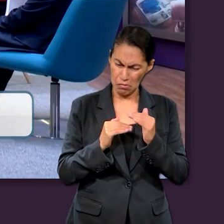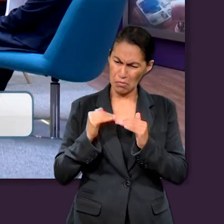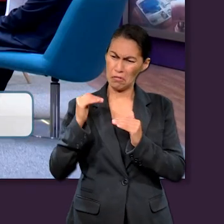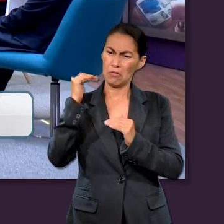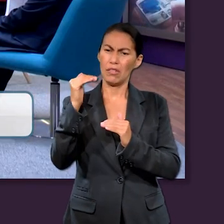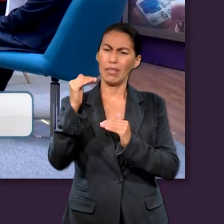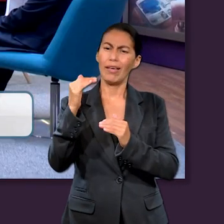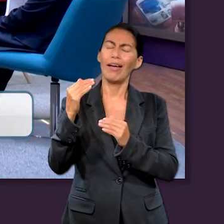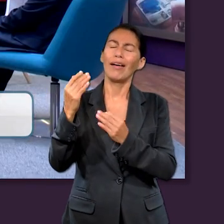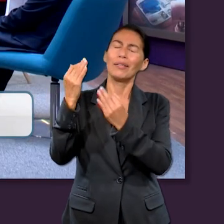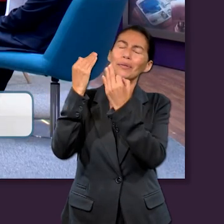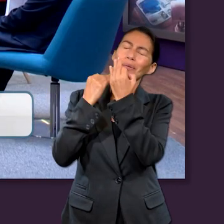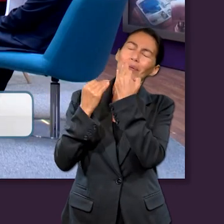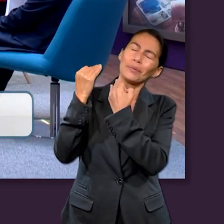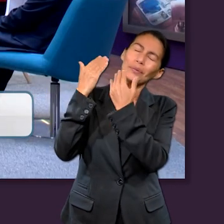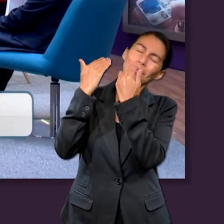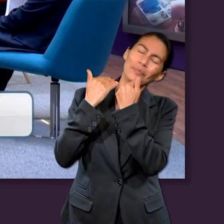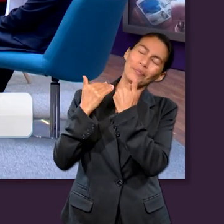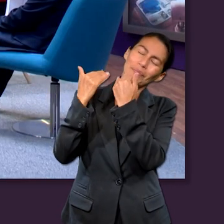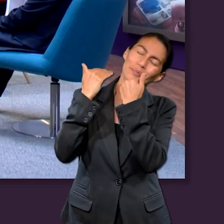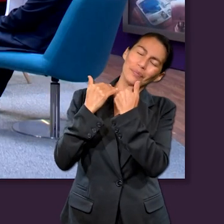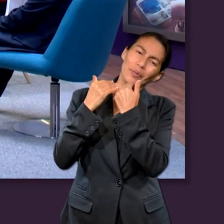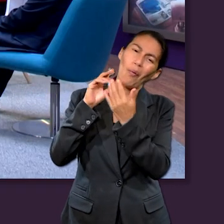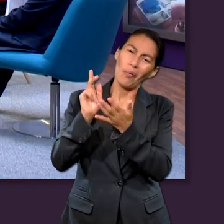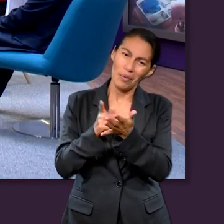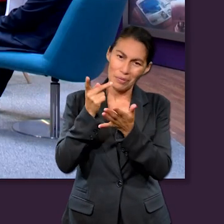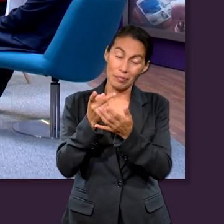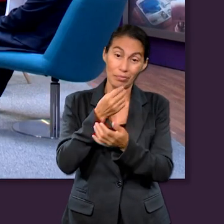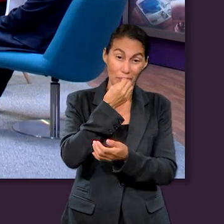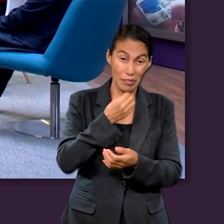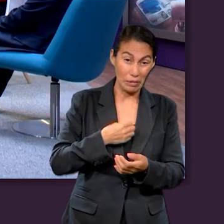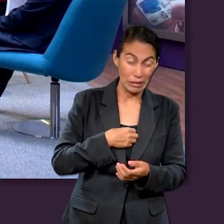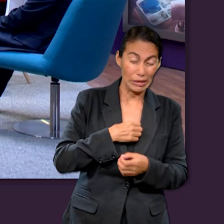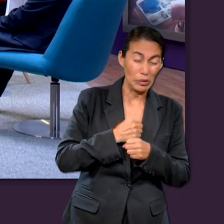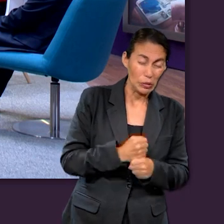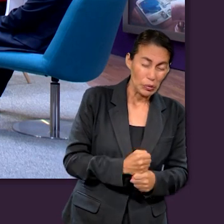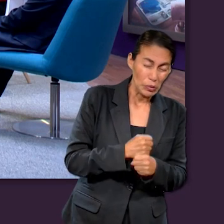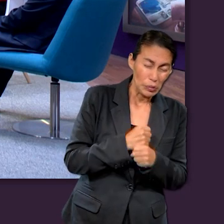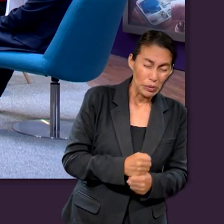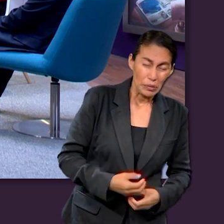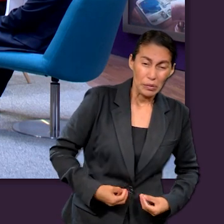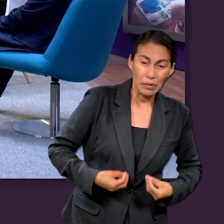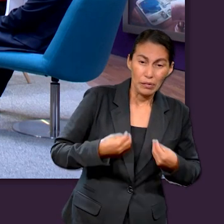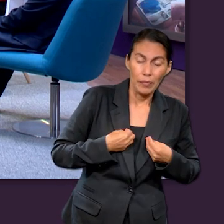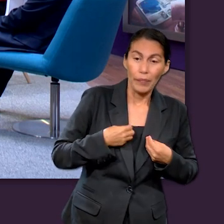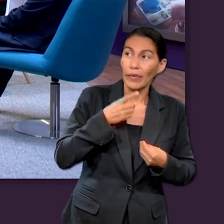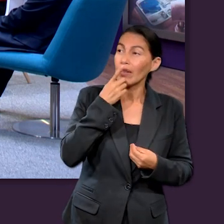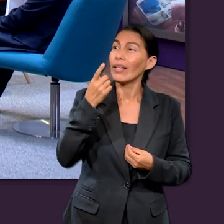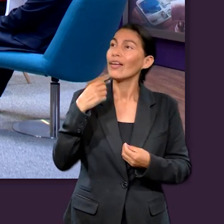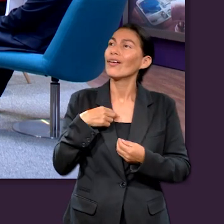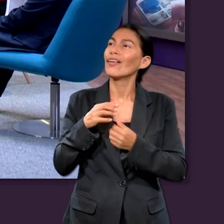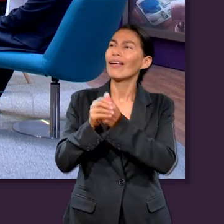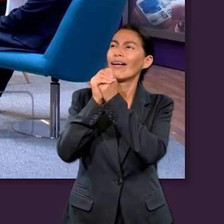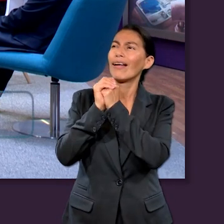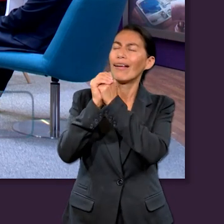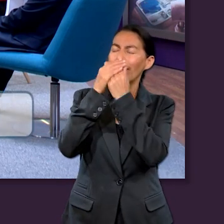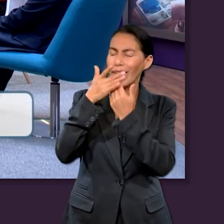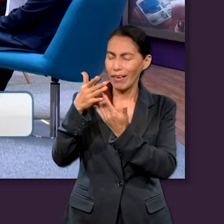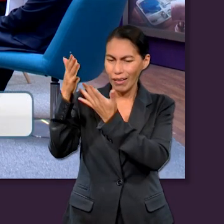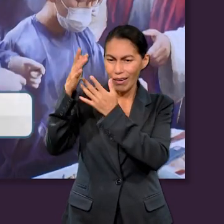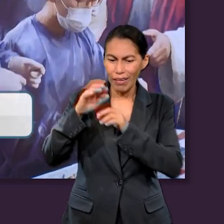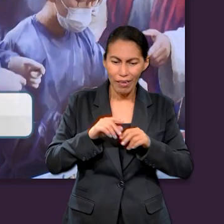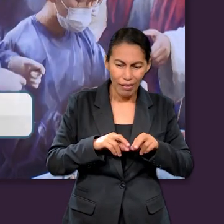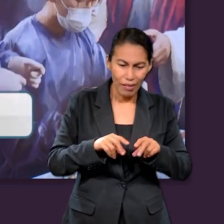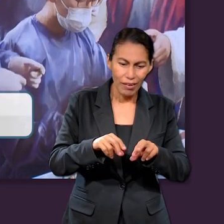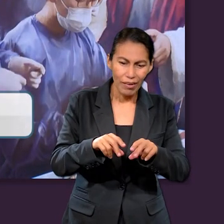aumentarás mi grandeza y volverás a consolarme a pesar de todo el mal que tenga que vivir. ¿Qué más dice? Yo